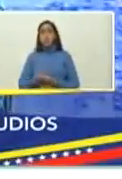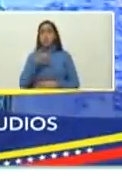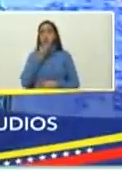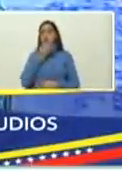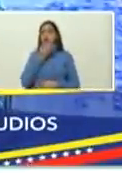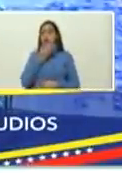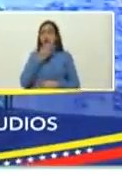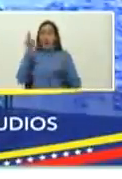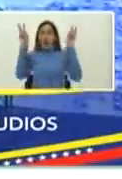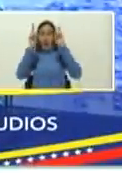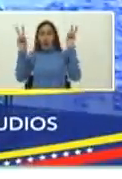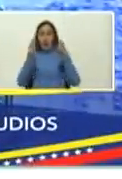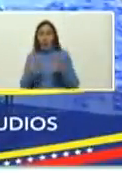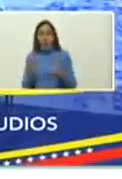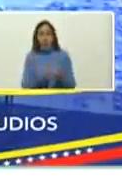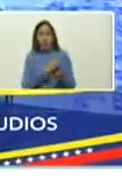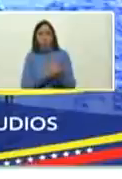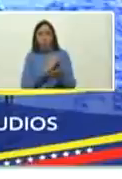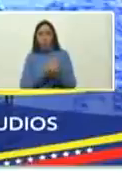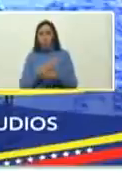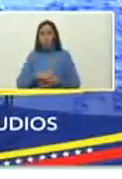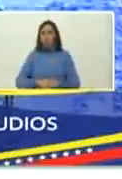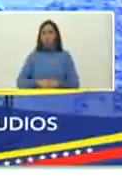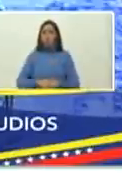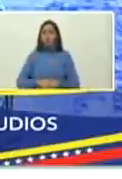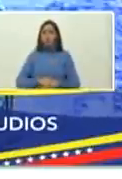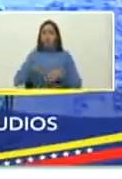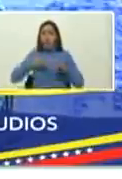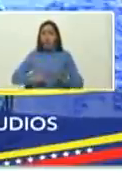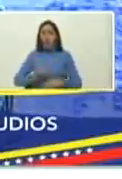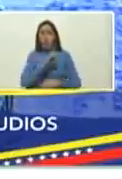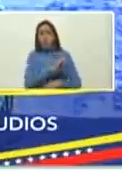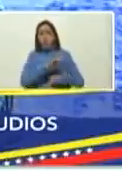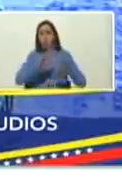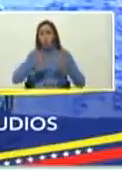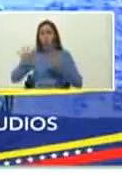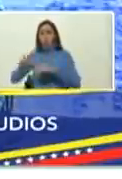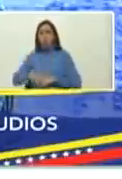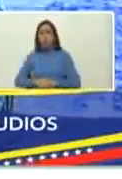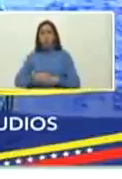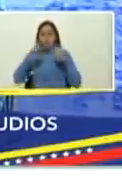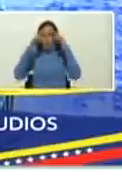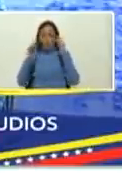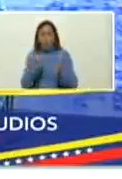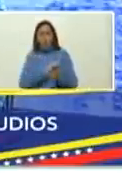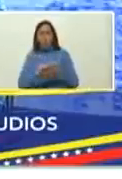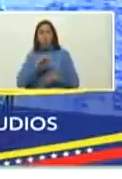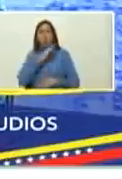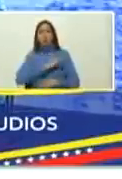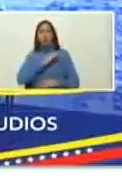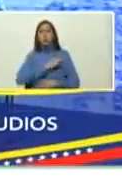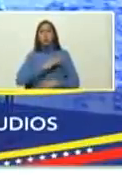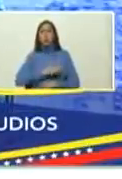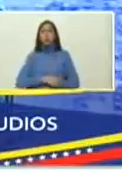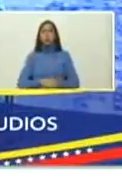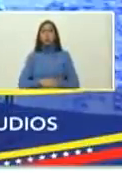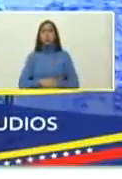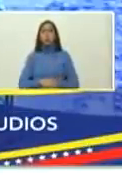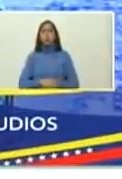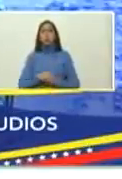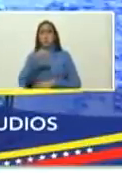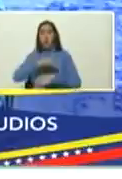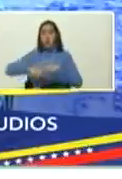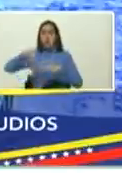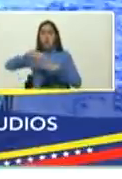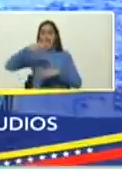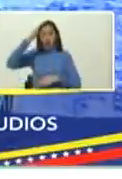Miguel Antonio Guevara nacido en 1986 escritor sociólogo maestrando en filosofía